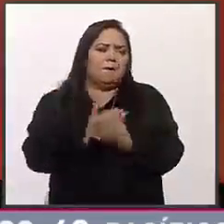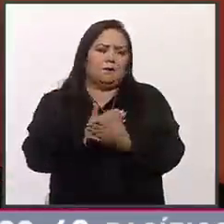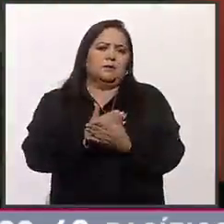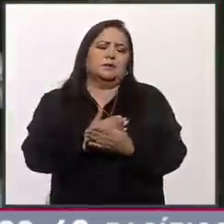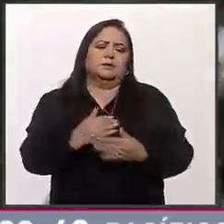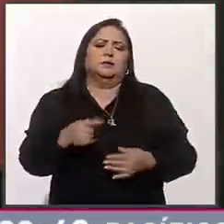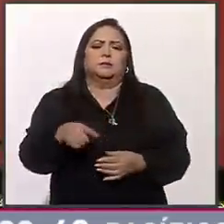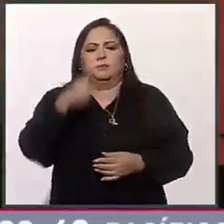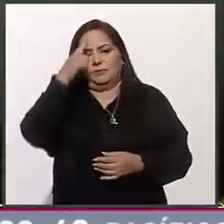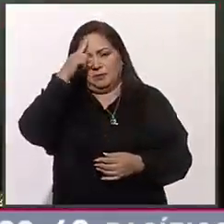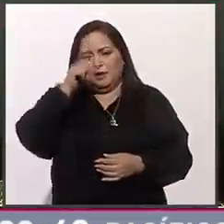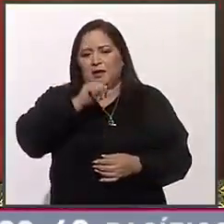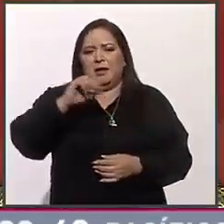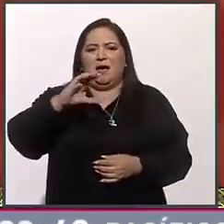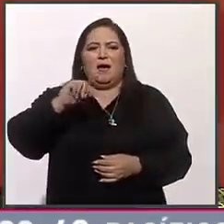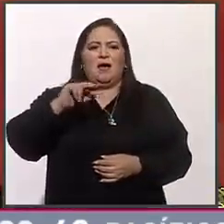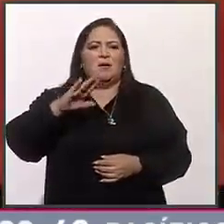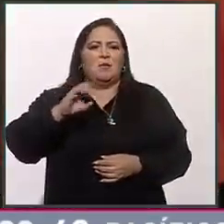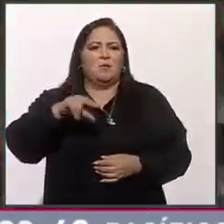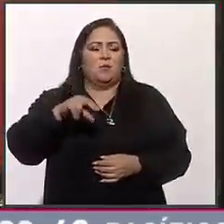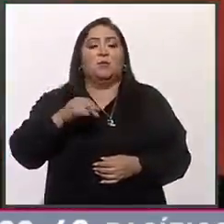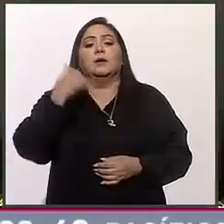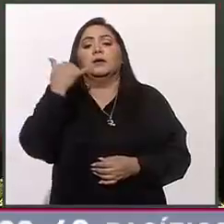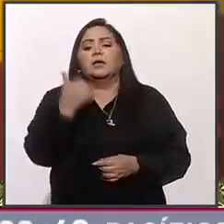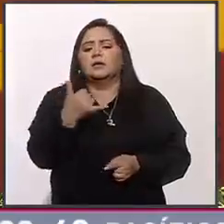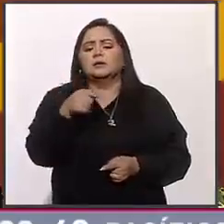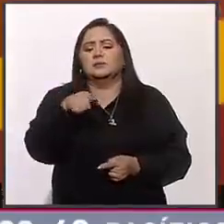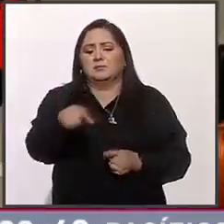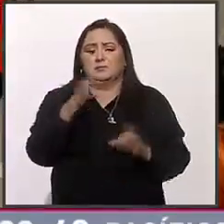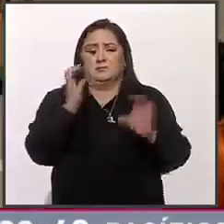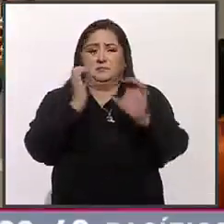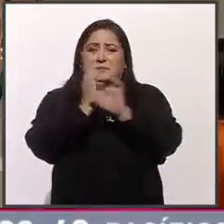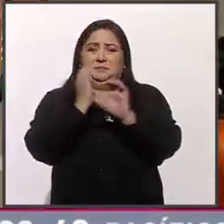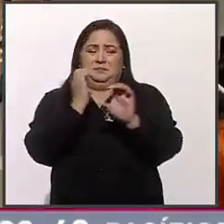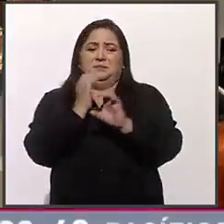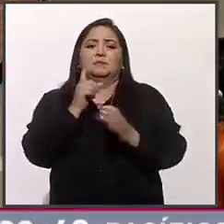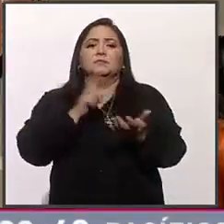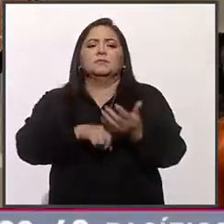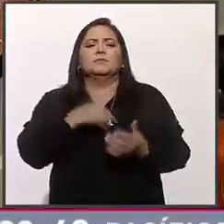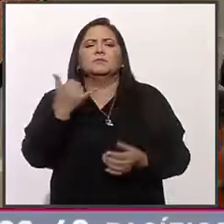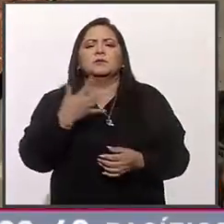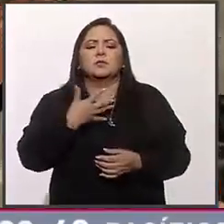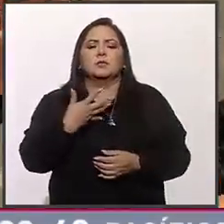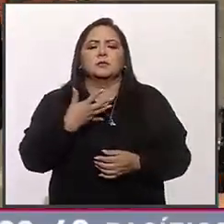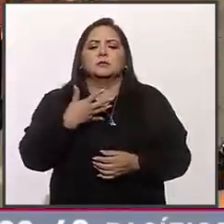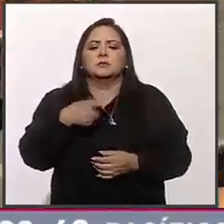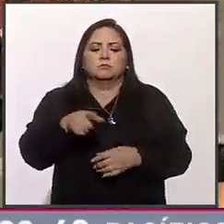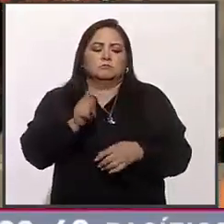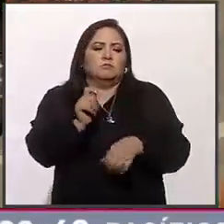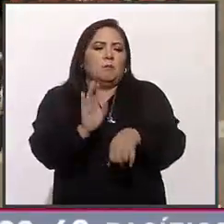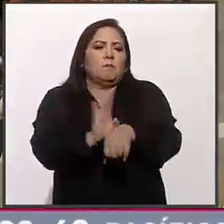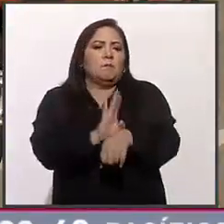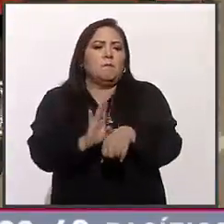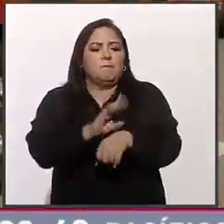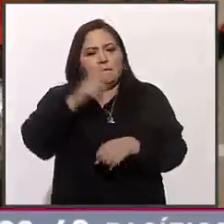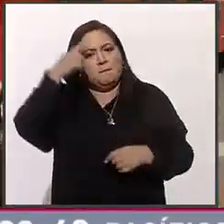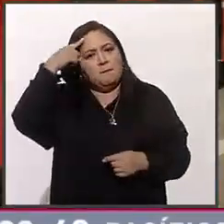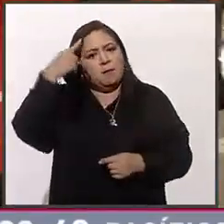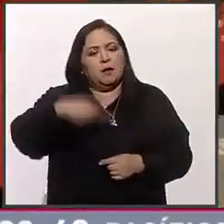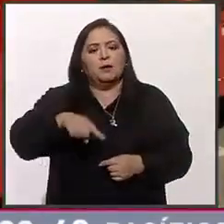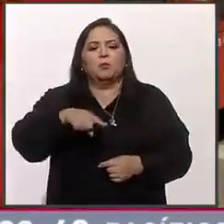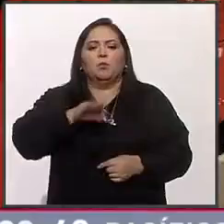emisiones de dióxido de carbono y lo que nos genera sobre todo son estos beneficios al